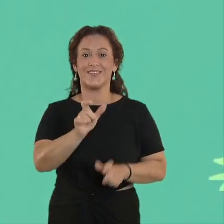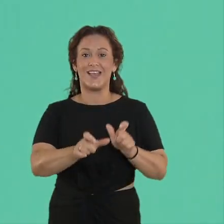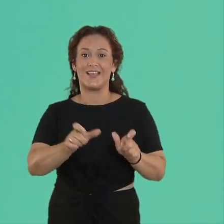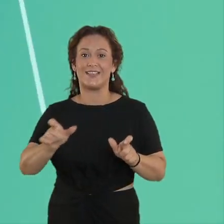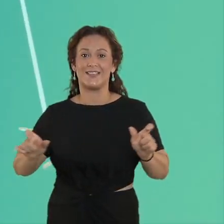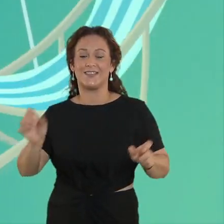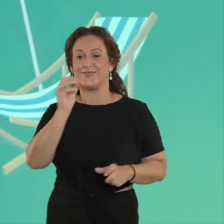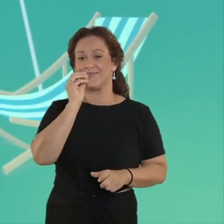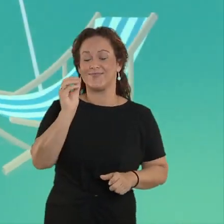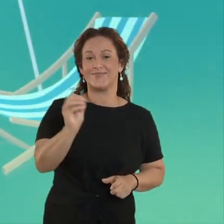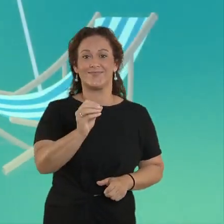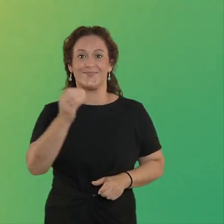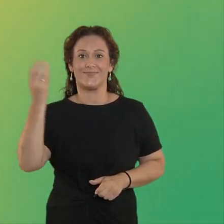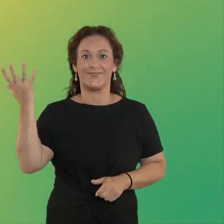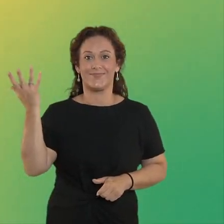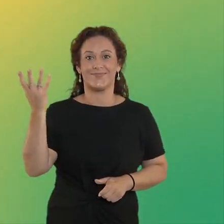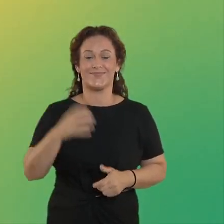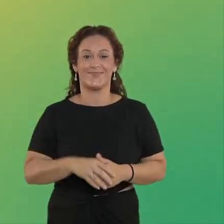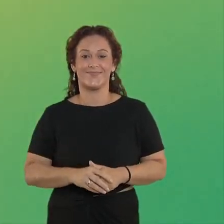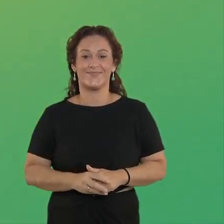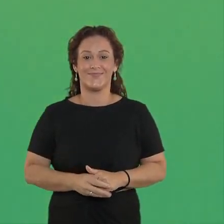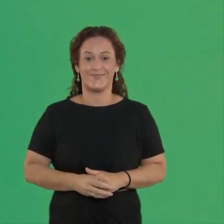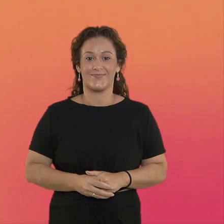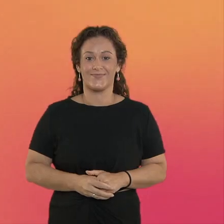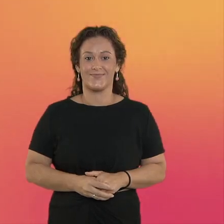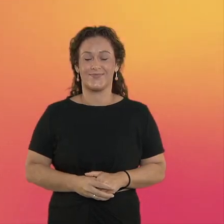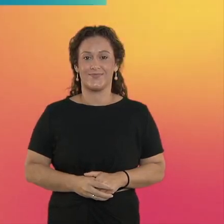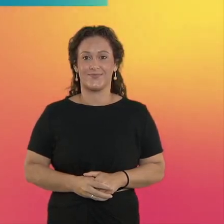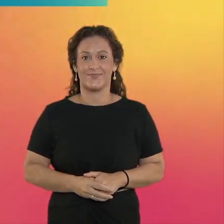Somos gente fantástica